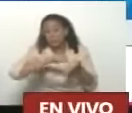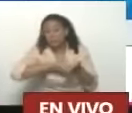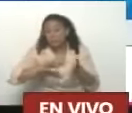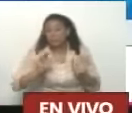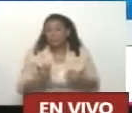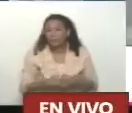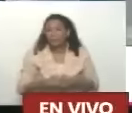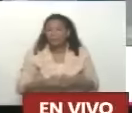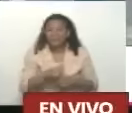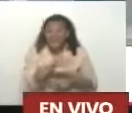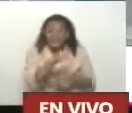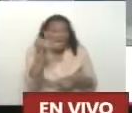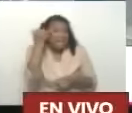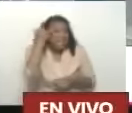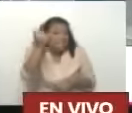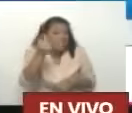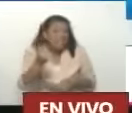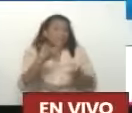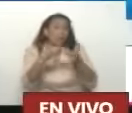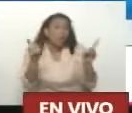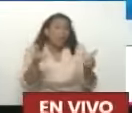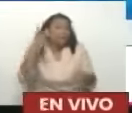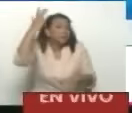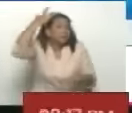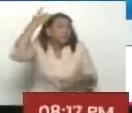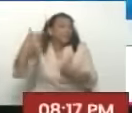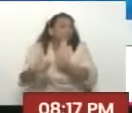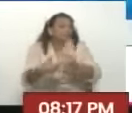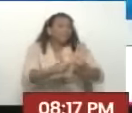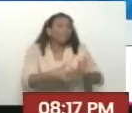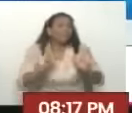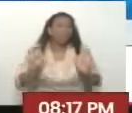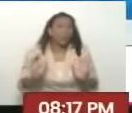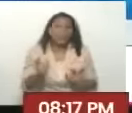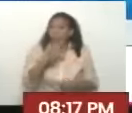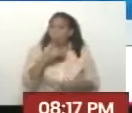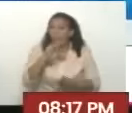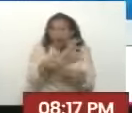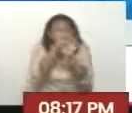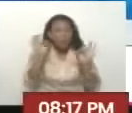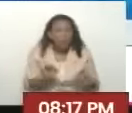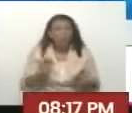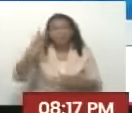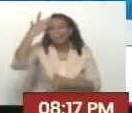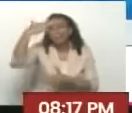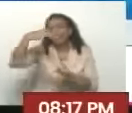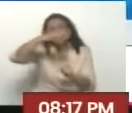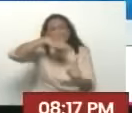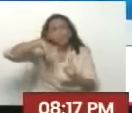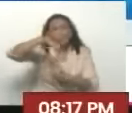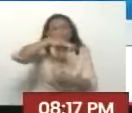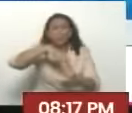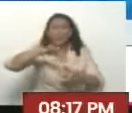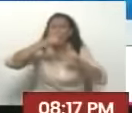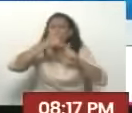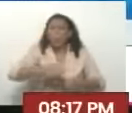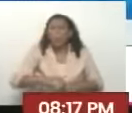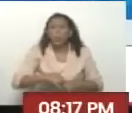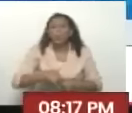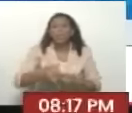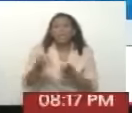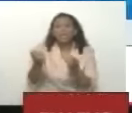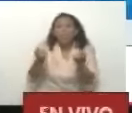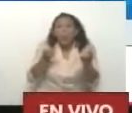Desde esta perspectiva La llamada Democracia Representativa No ha sido Más que un Artificio A través del cual Se ha denominado Se ha